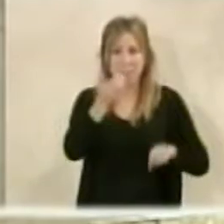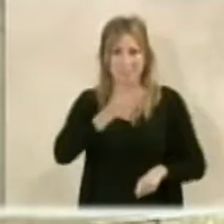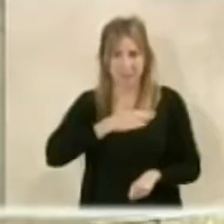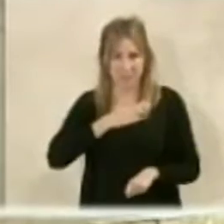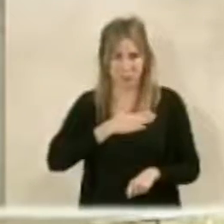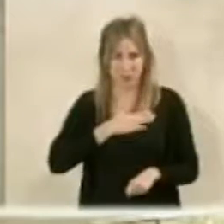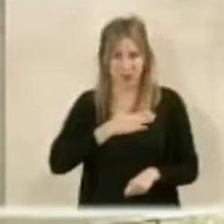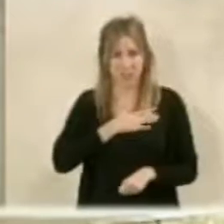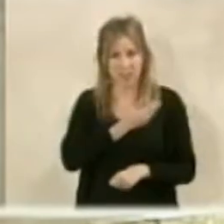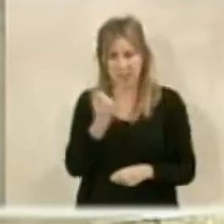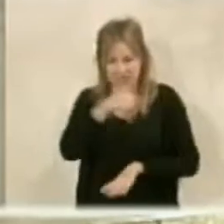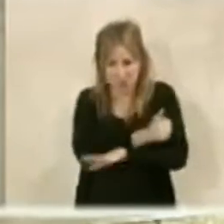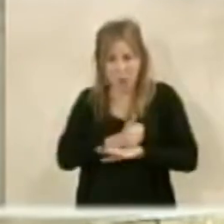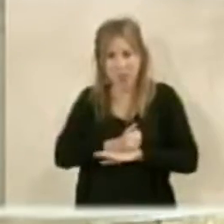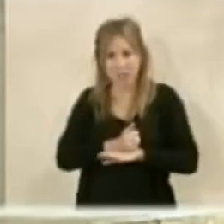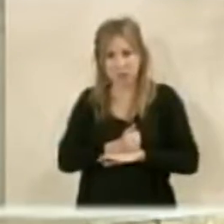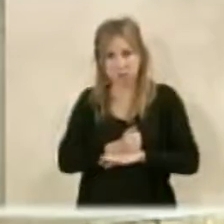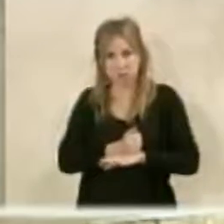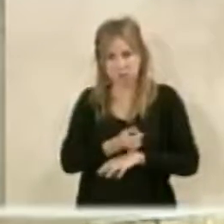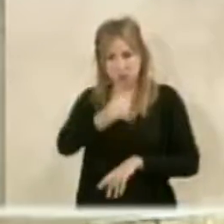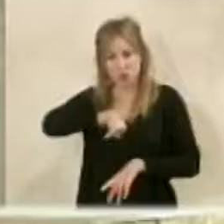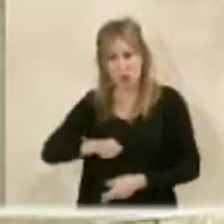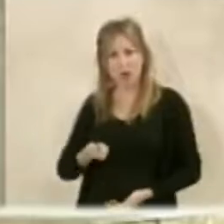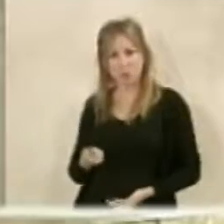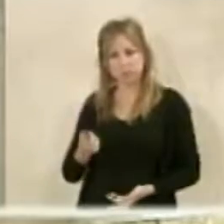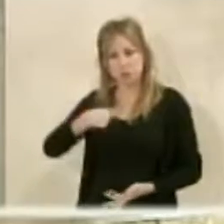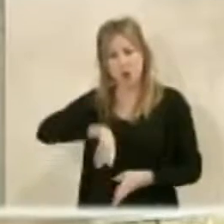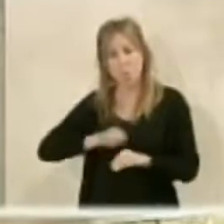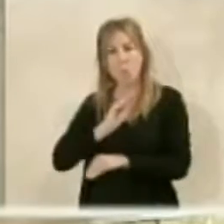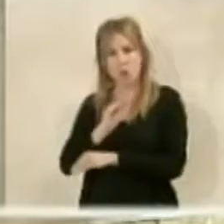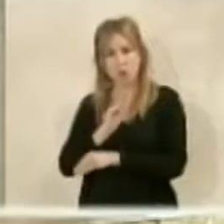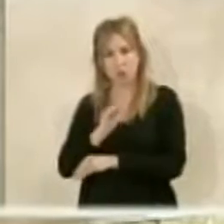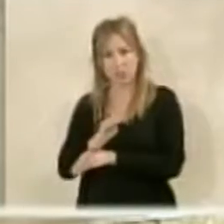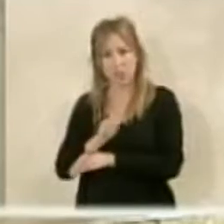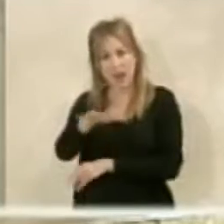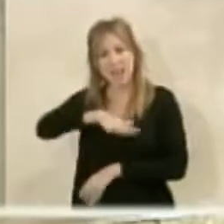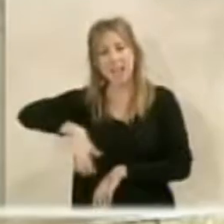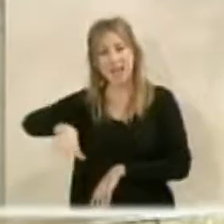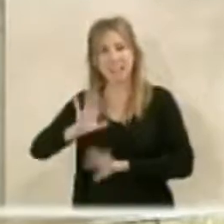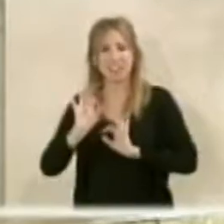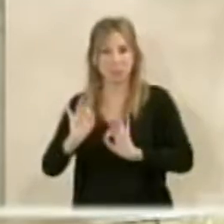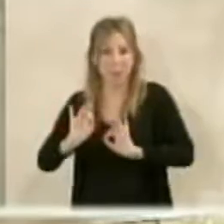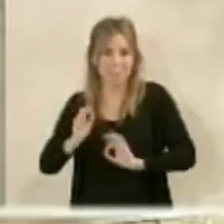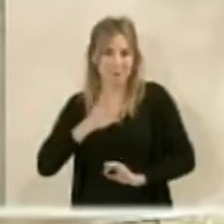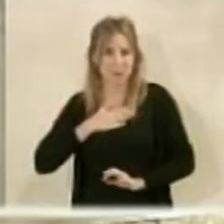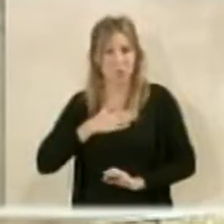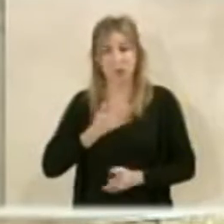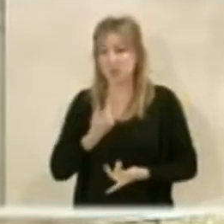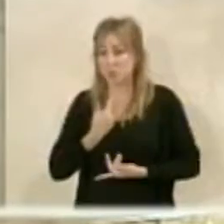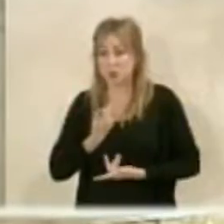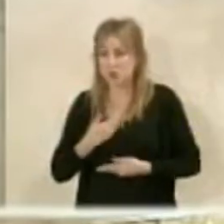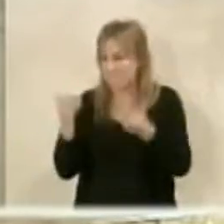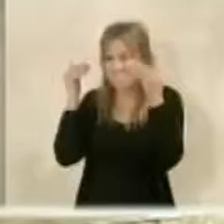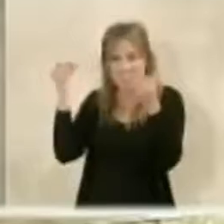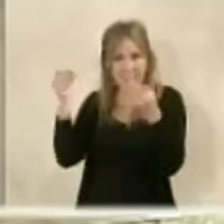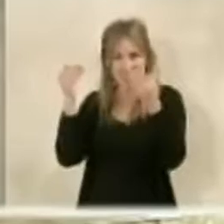que ciudadanos, desde el primer momento, hemos apostado mucho por preservar el tema patrimonial. Con lo cual, no tenemos más que